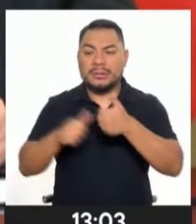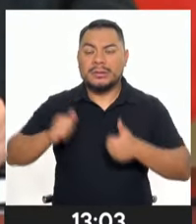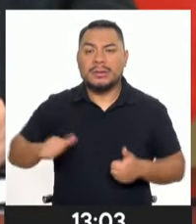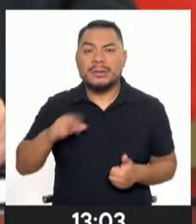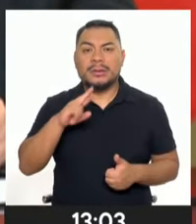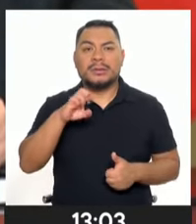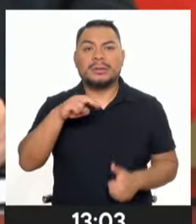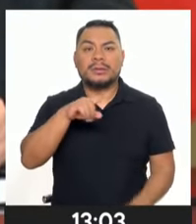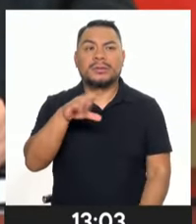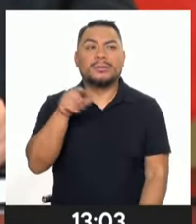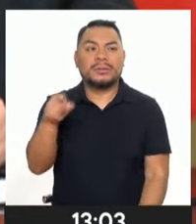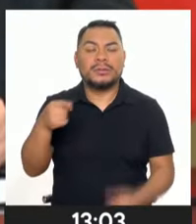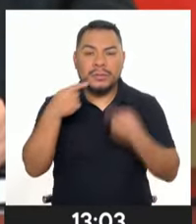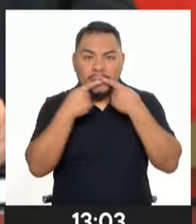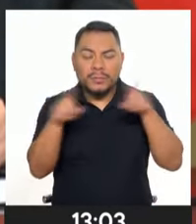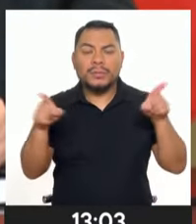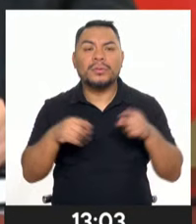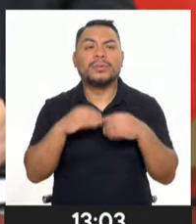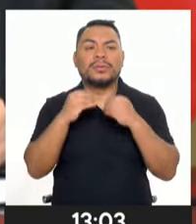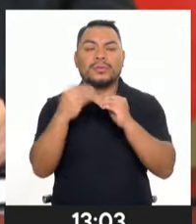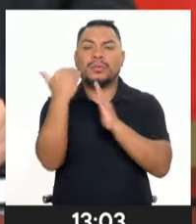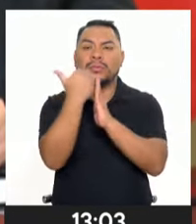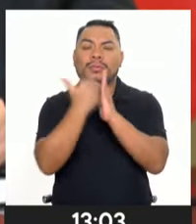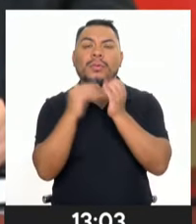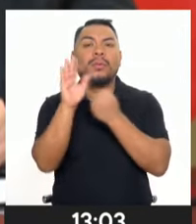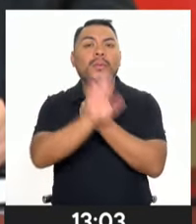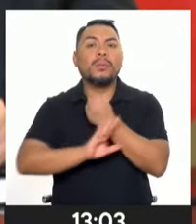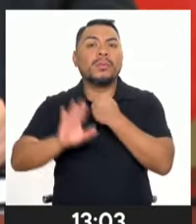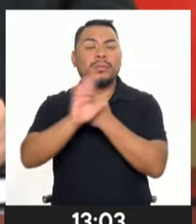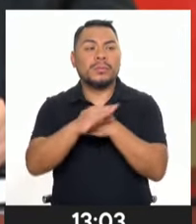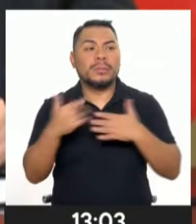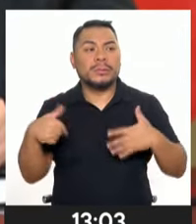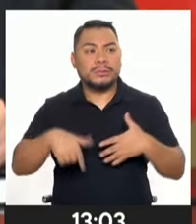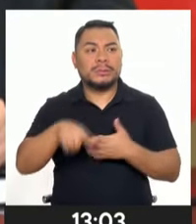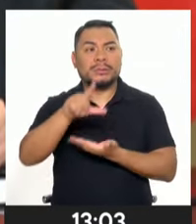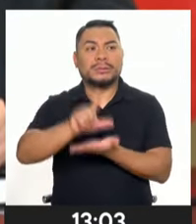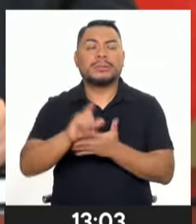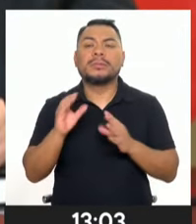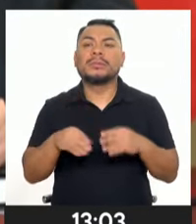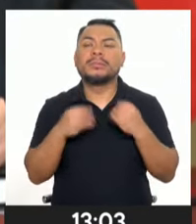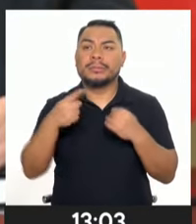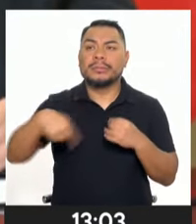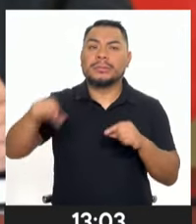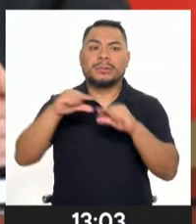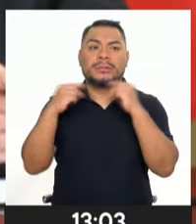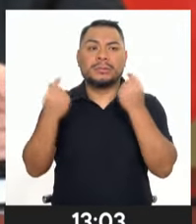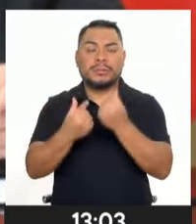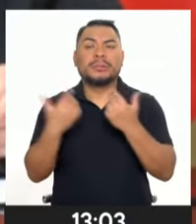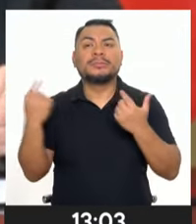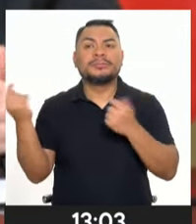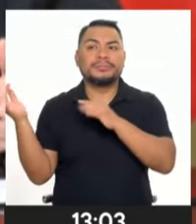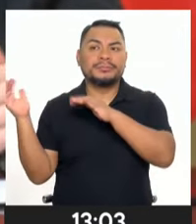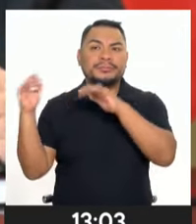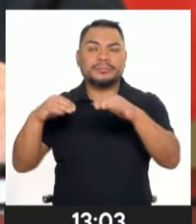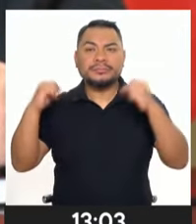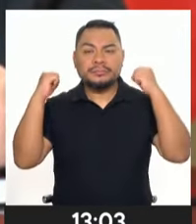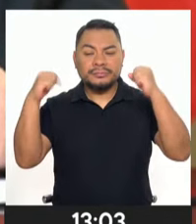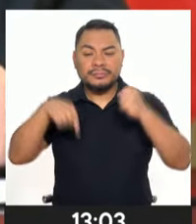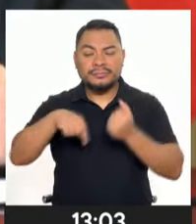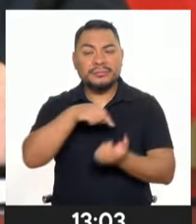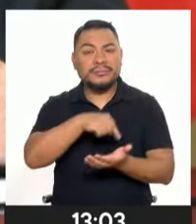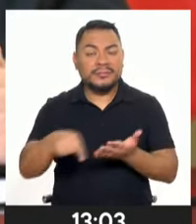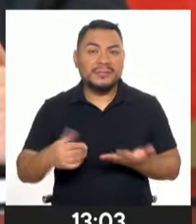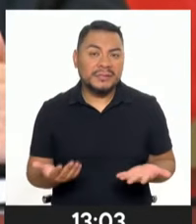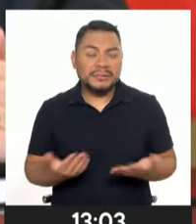Reyardo, anuncian las medidas que se van a tomar en la capital con motivo de las marchas que están programadas para esta semana.